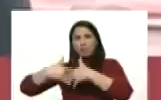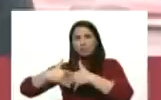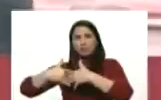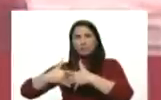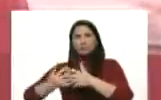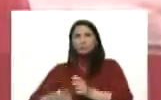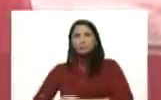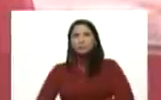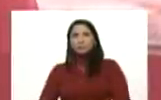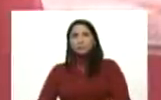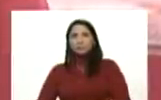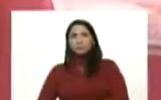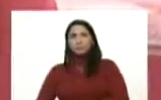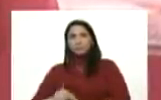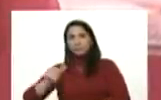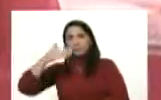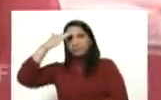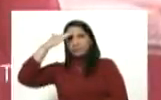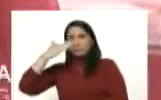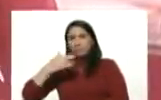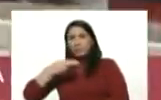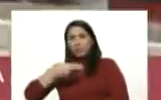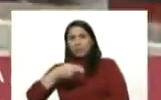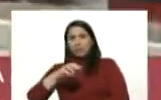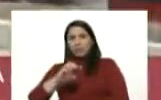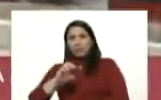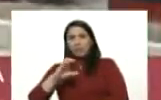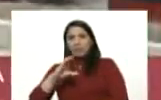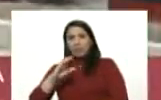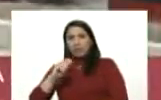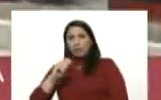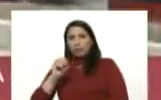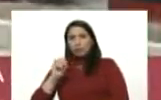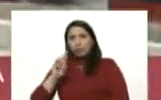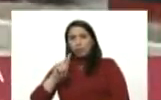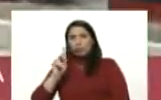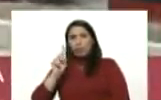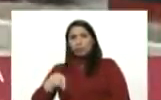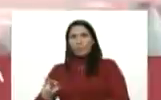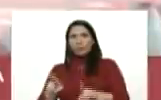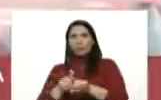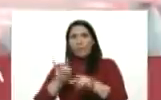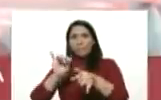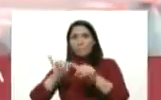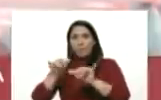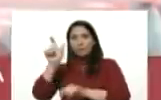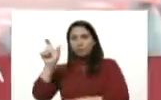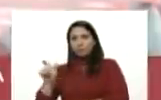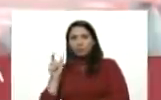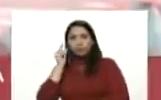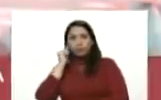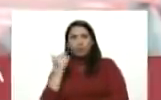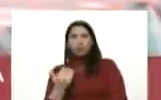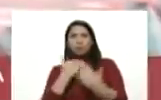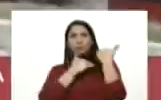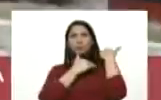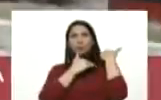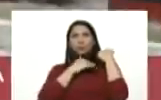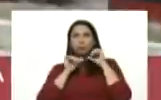empresa el comandante Héctor Rojas igualmente con la ingeniero responsable de